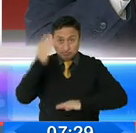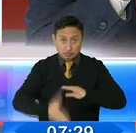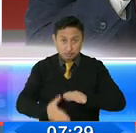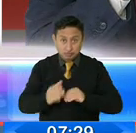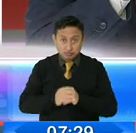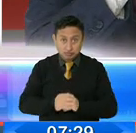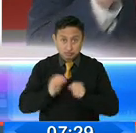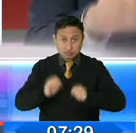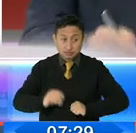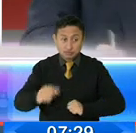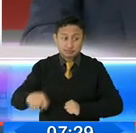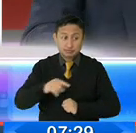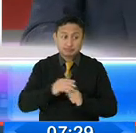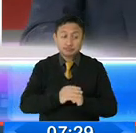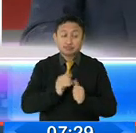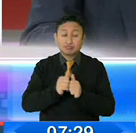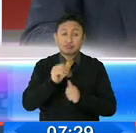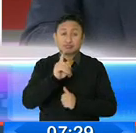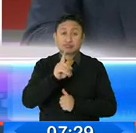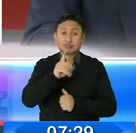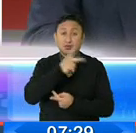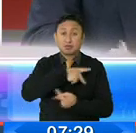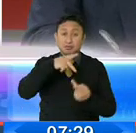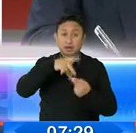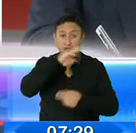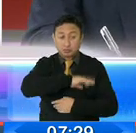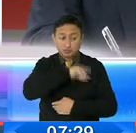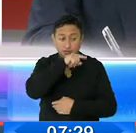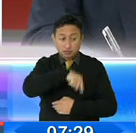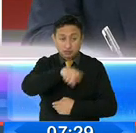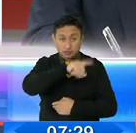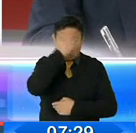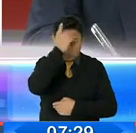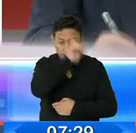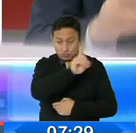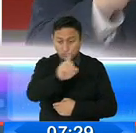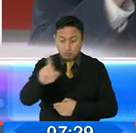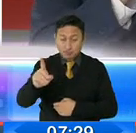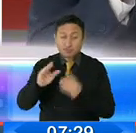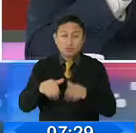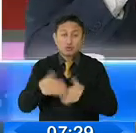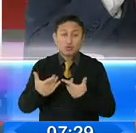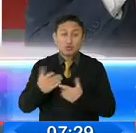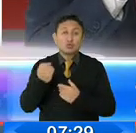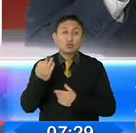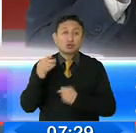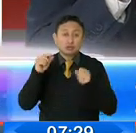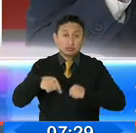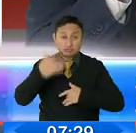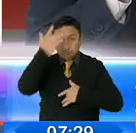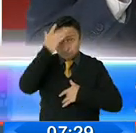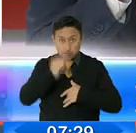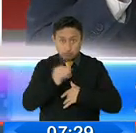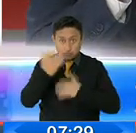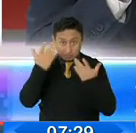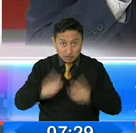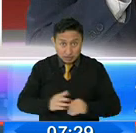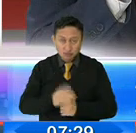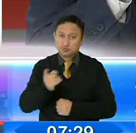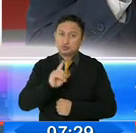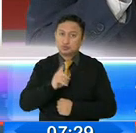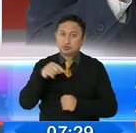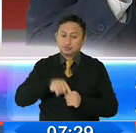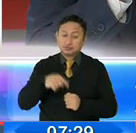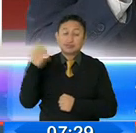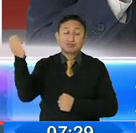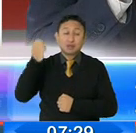tomará cada lugar, tendrá que tomar sus previsiones dependiendo de los índices de contagio, no se ha terminado la pandemia, el que se